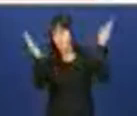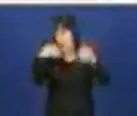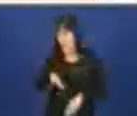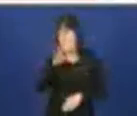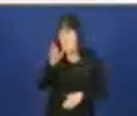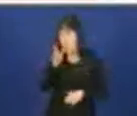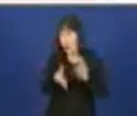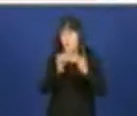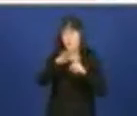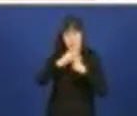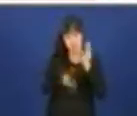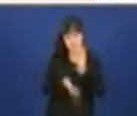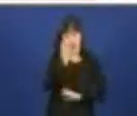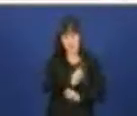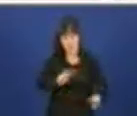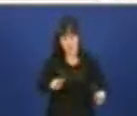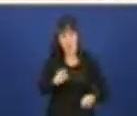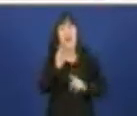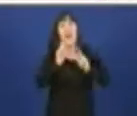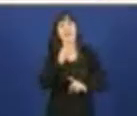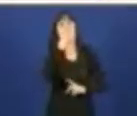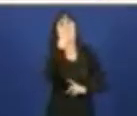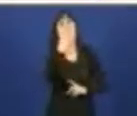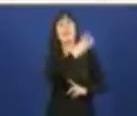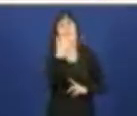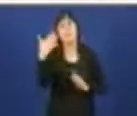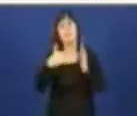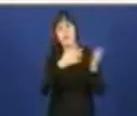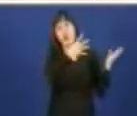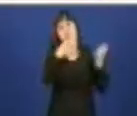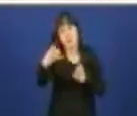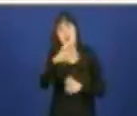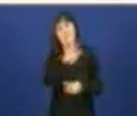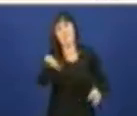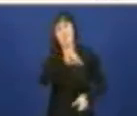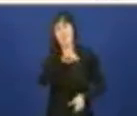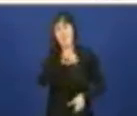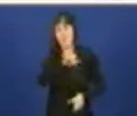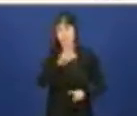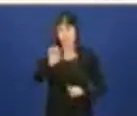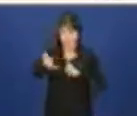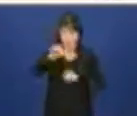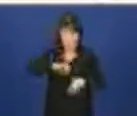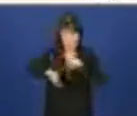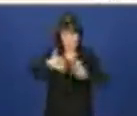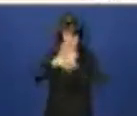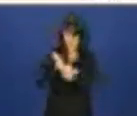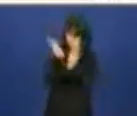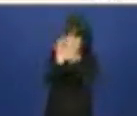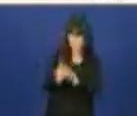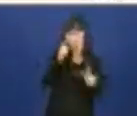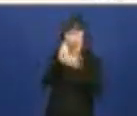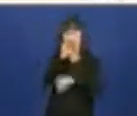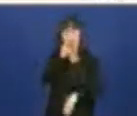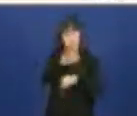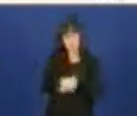nada que decir e as 35.590 persoas que agardan por unha operación, que están cumplindo objetivos. E o seu objetivo